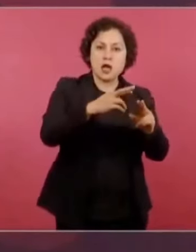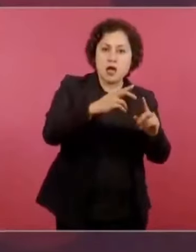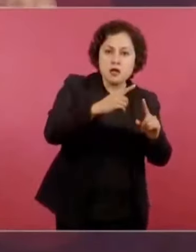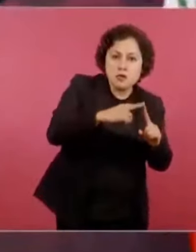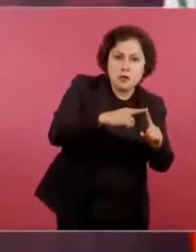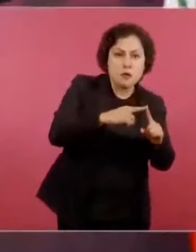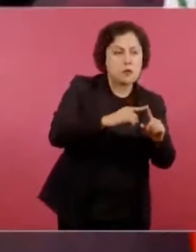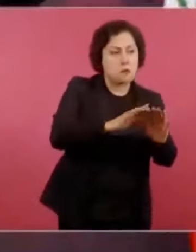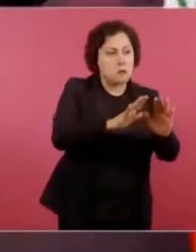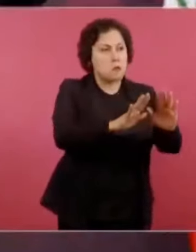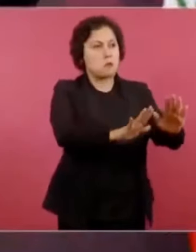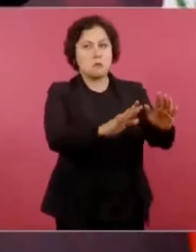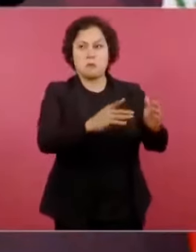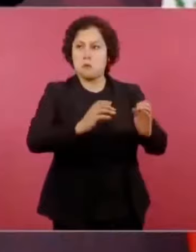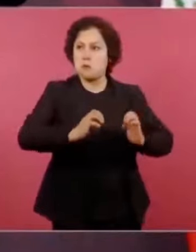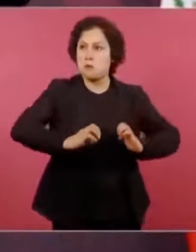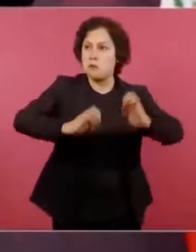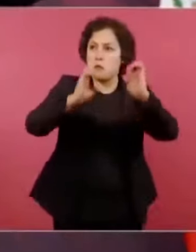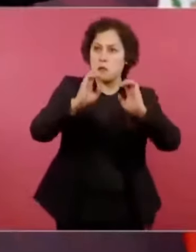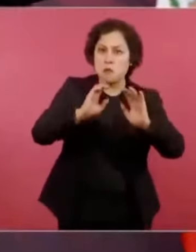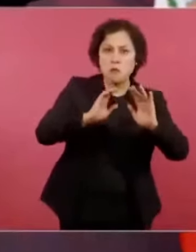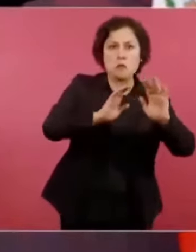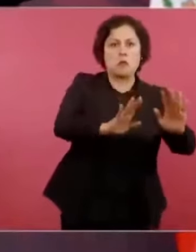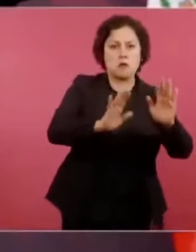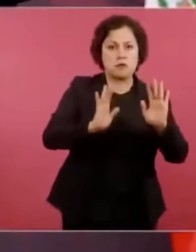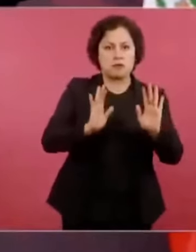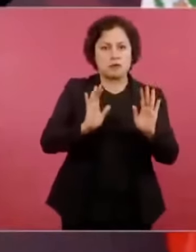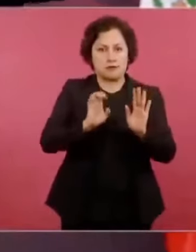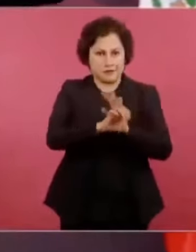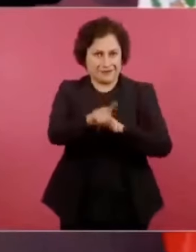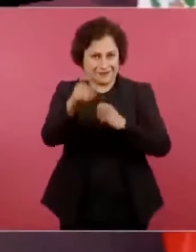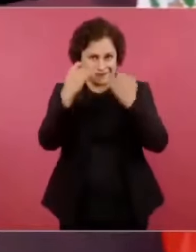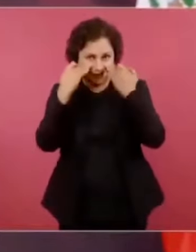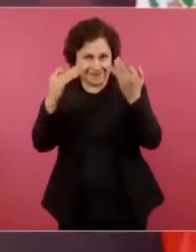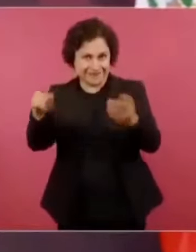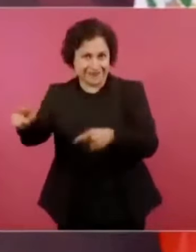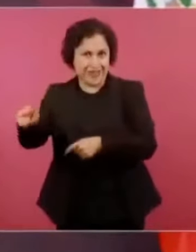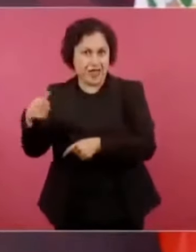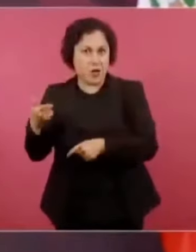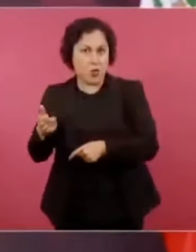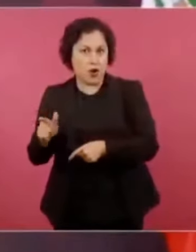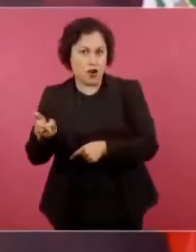ahí está Guanajuato, ahí está Querétaro,